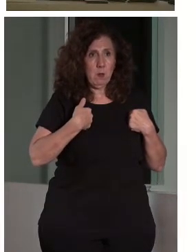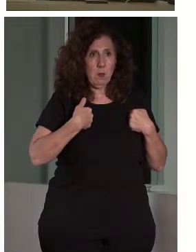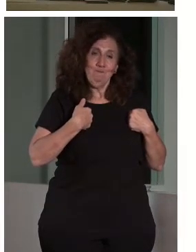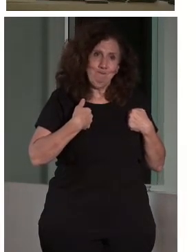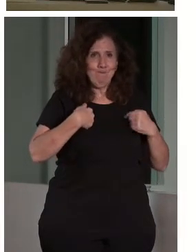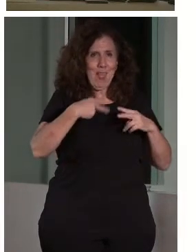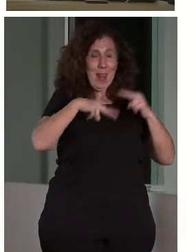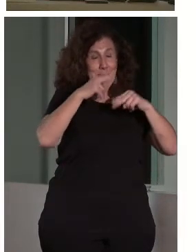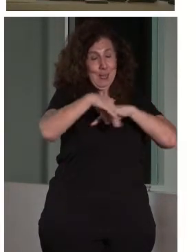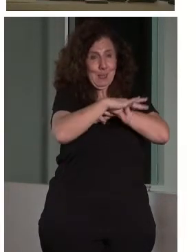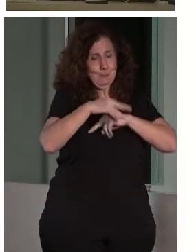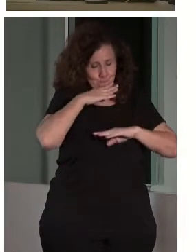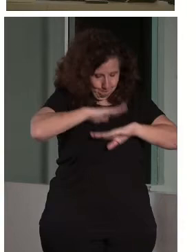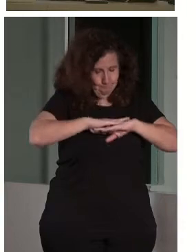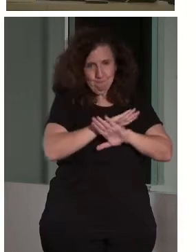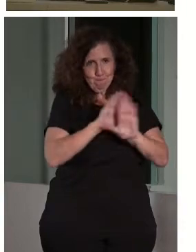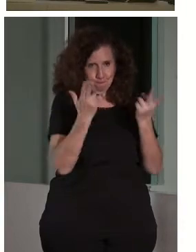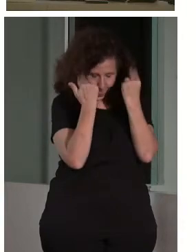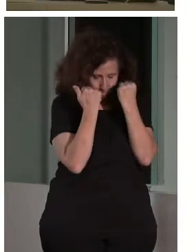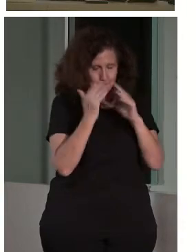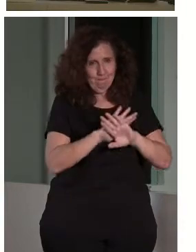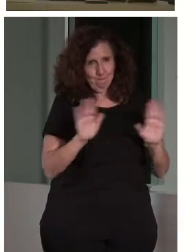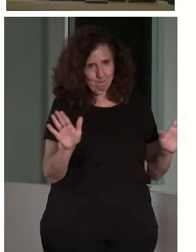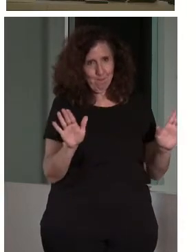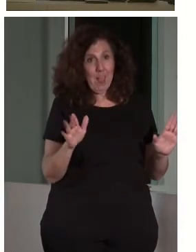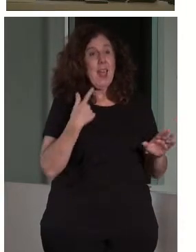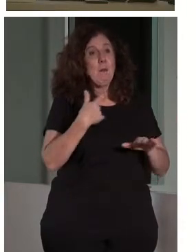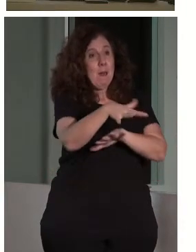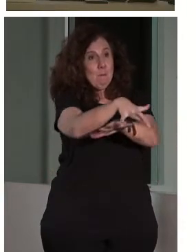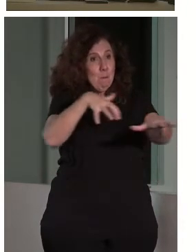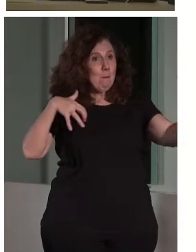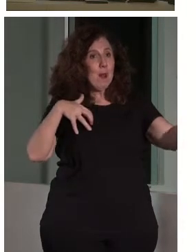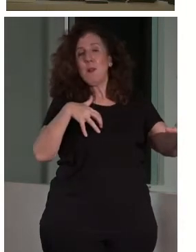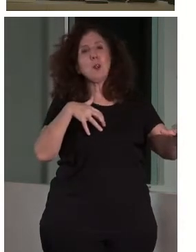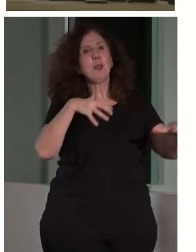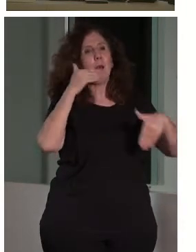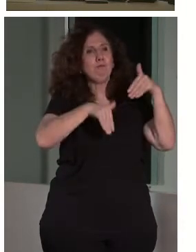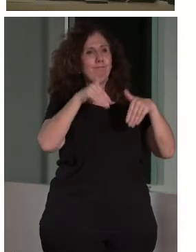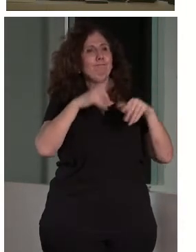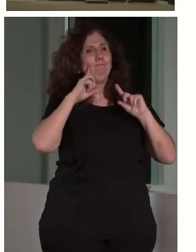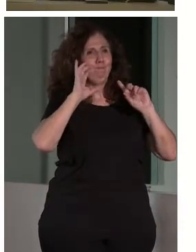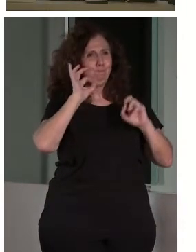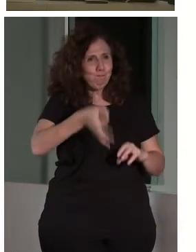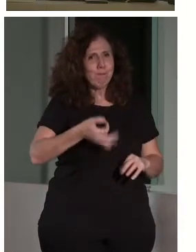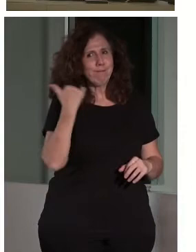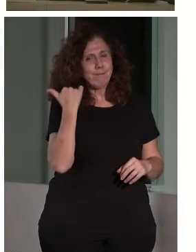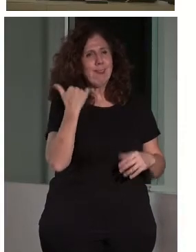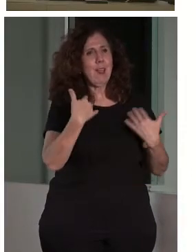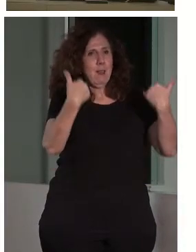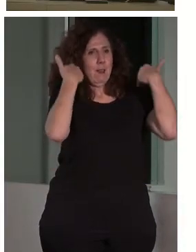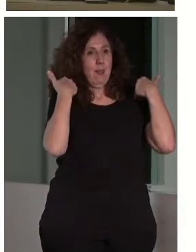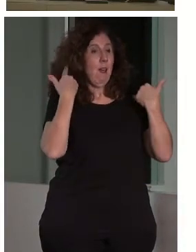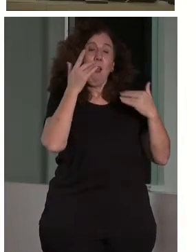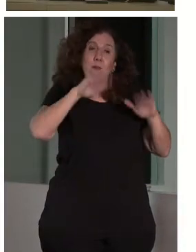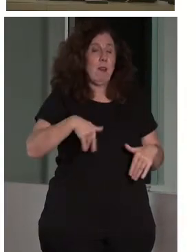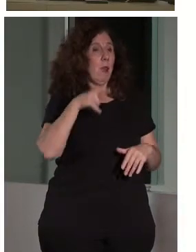hacerme caso. Entonces, además, por unanimidad en el pleno se aprobó. O sea, que entonces yo le dije al arquitecto,